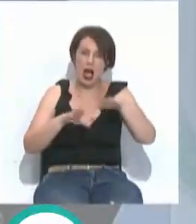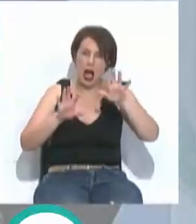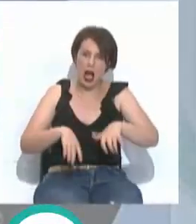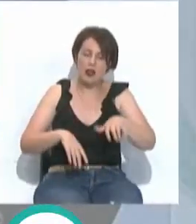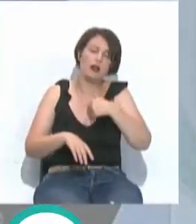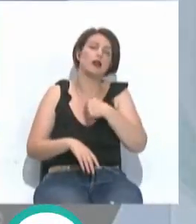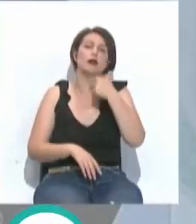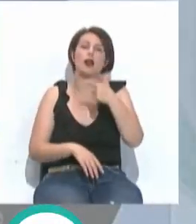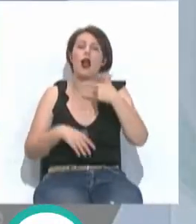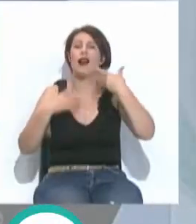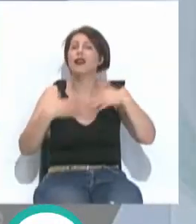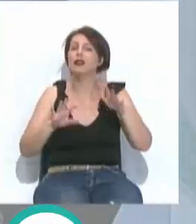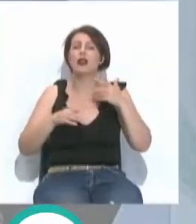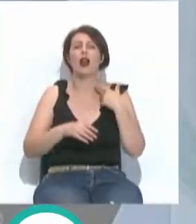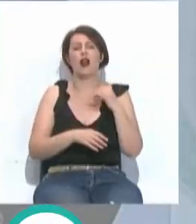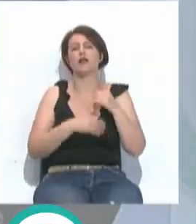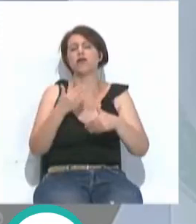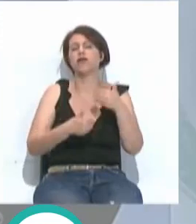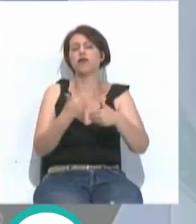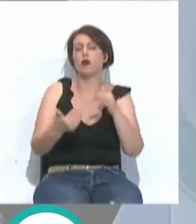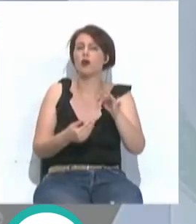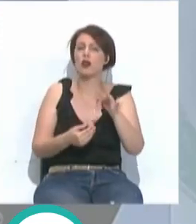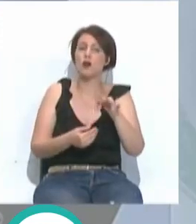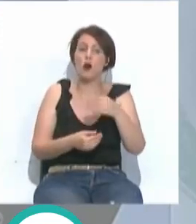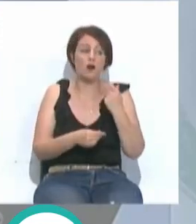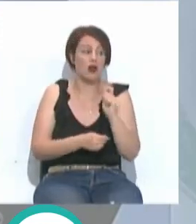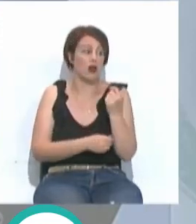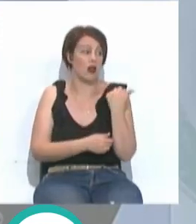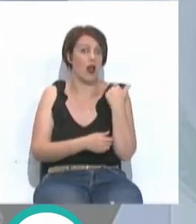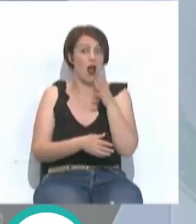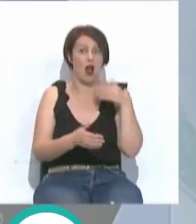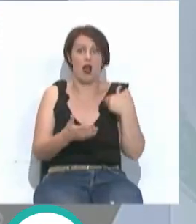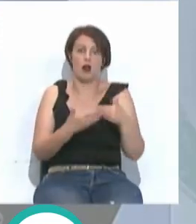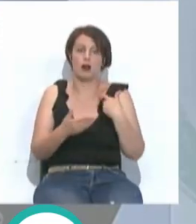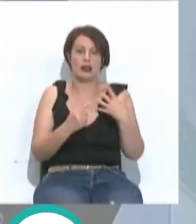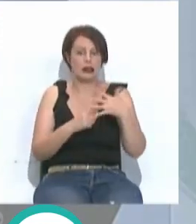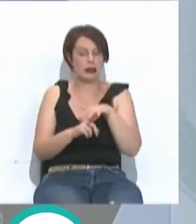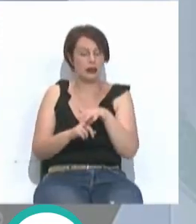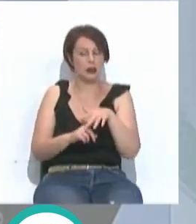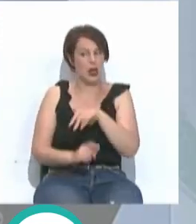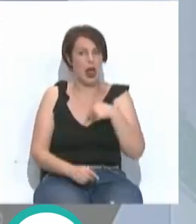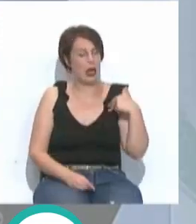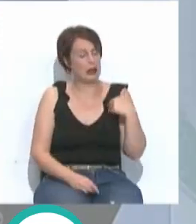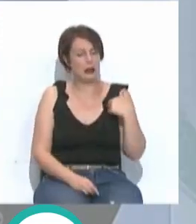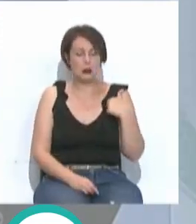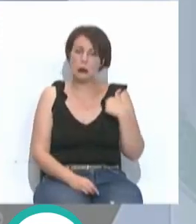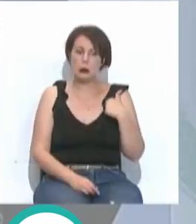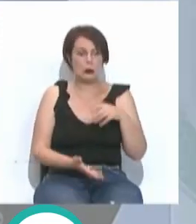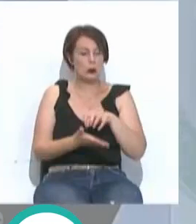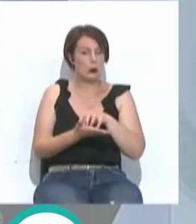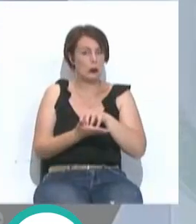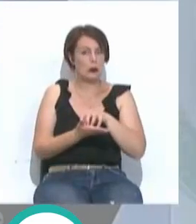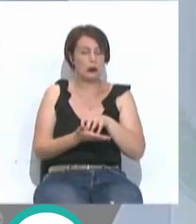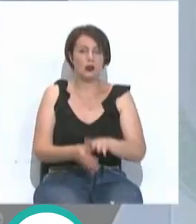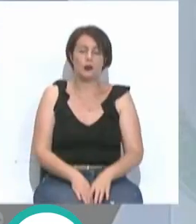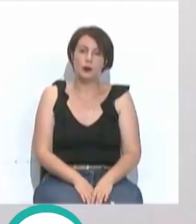sostiene que, aunque se han producido avances positivos en los últimos meses, el panorama general no invita precisamente a ser demasiado